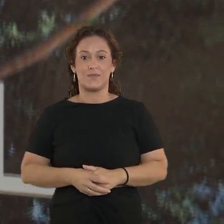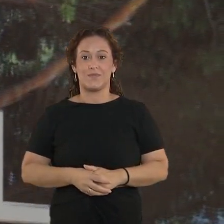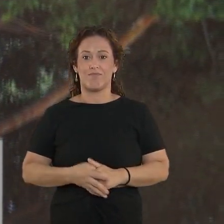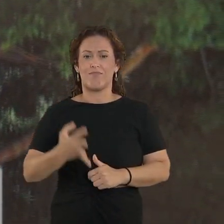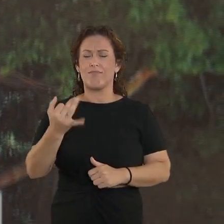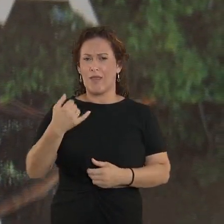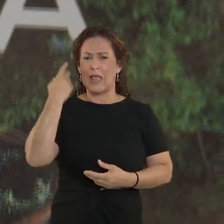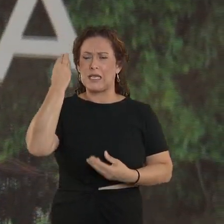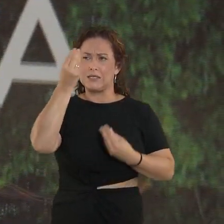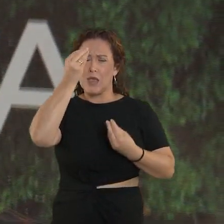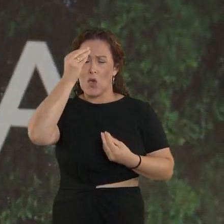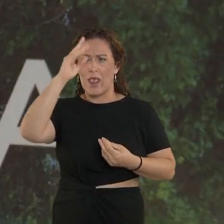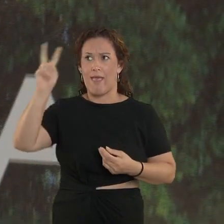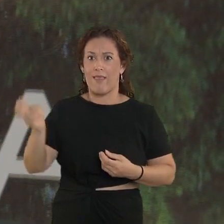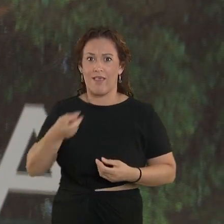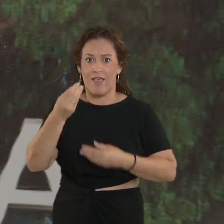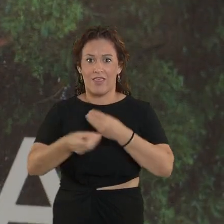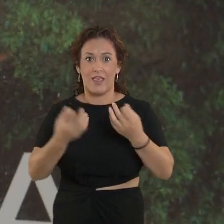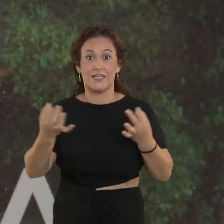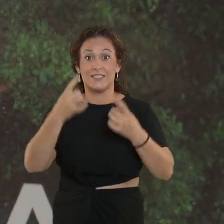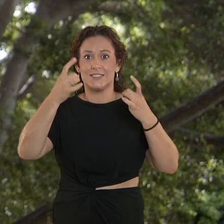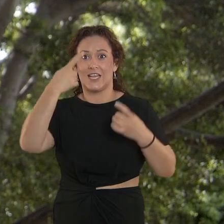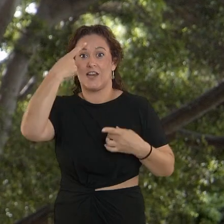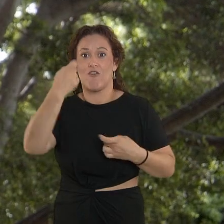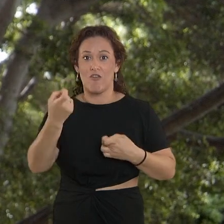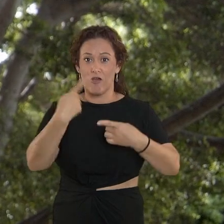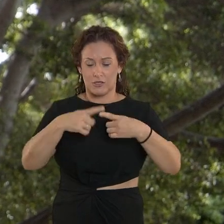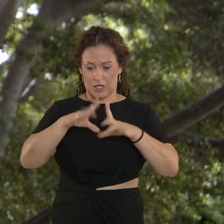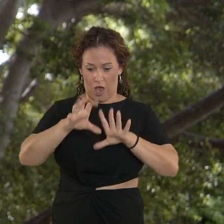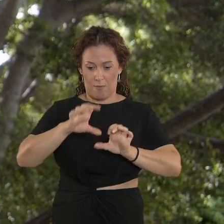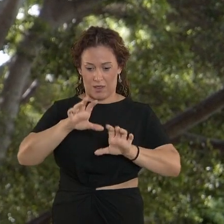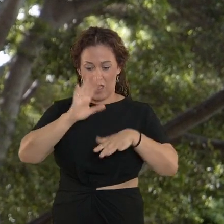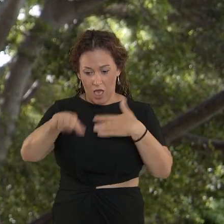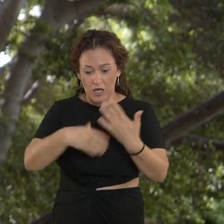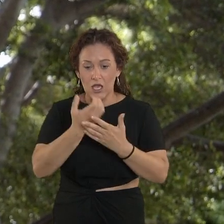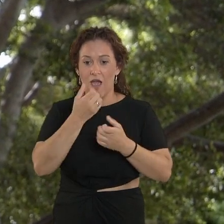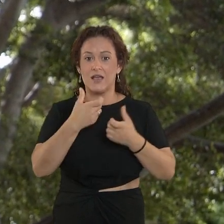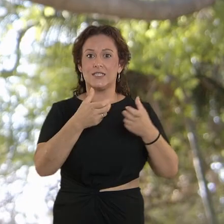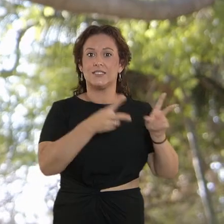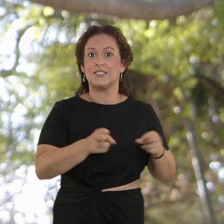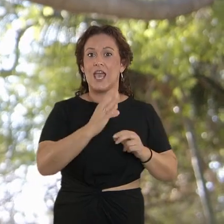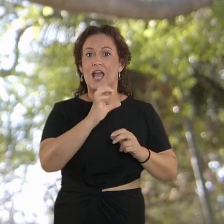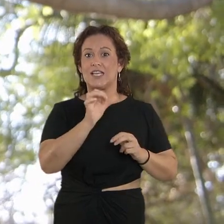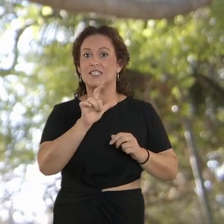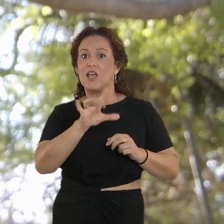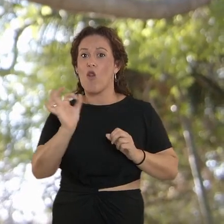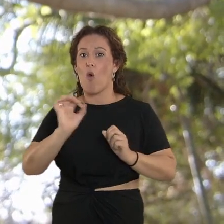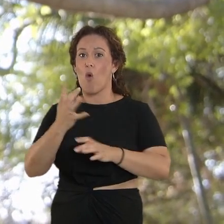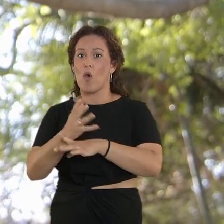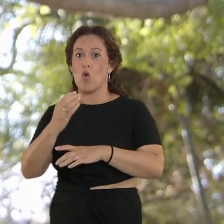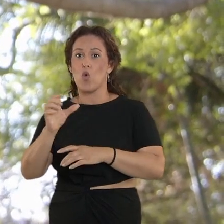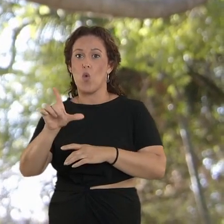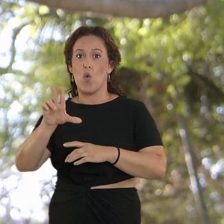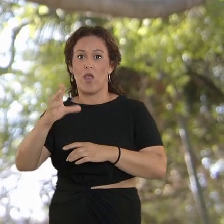Hagan un ejercicio de memoria e intenten recordar todo lo que hayan aprendido viendo Castle o jugando al cluedo.